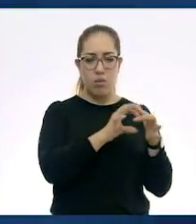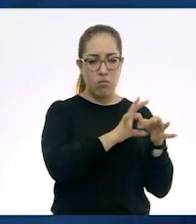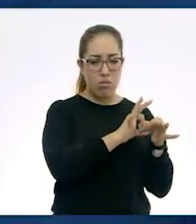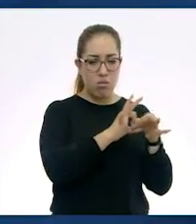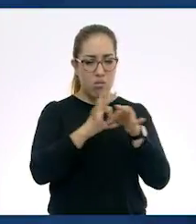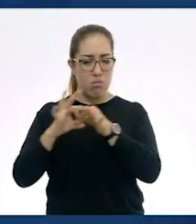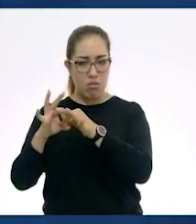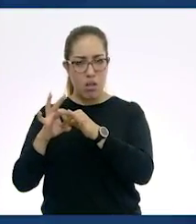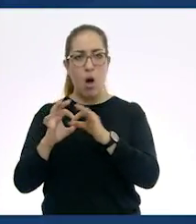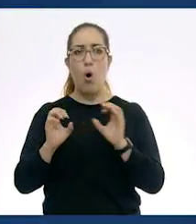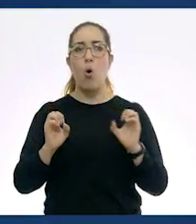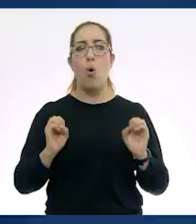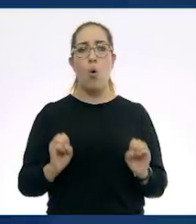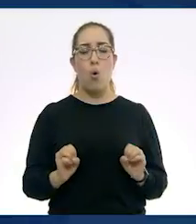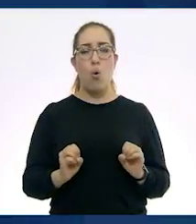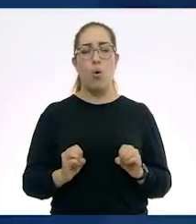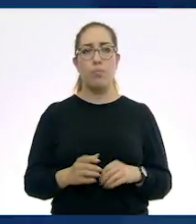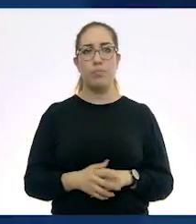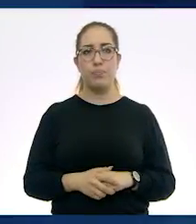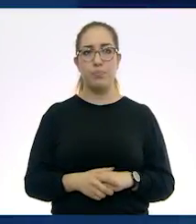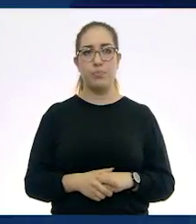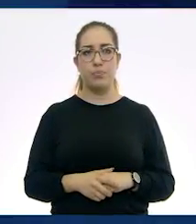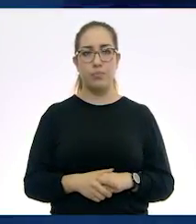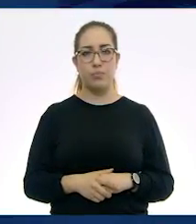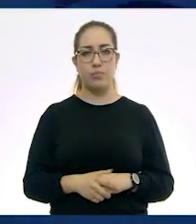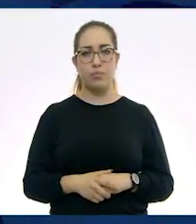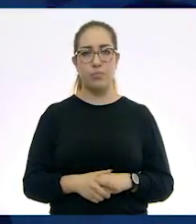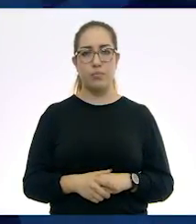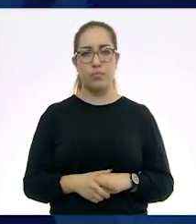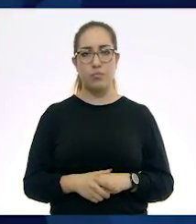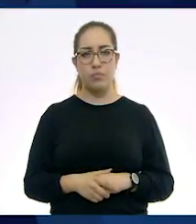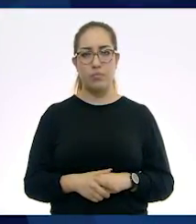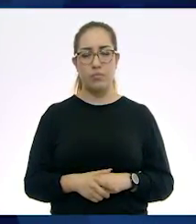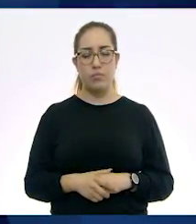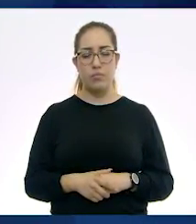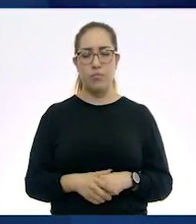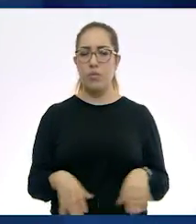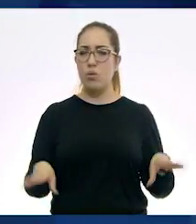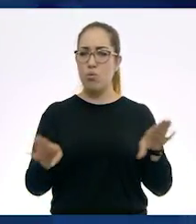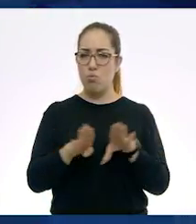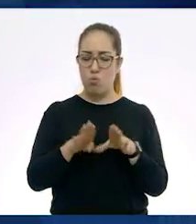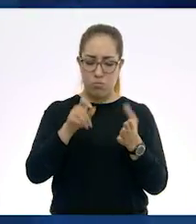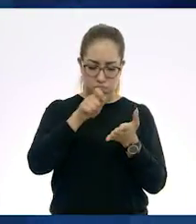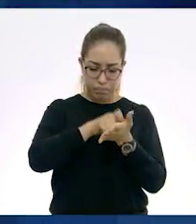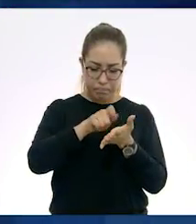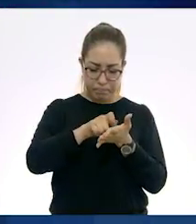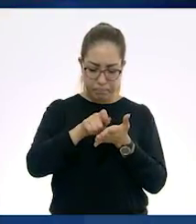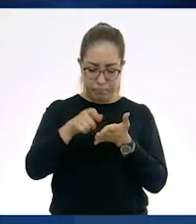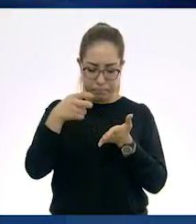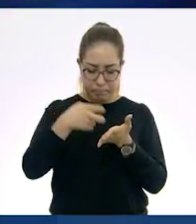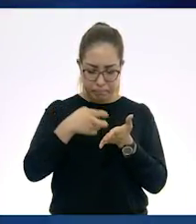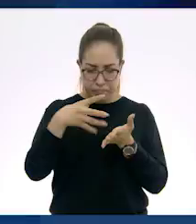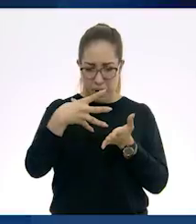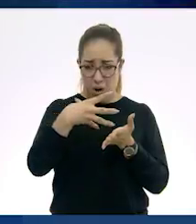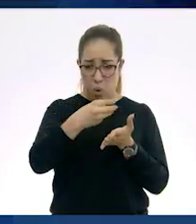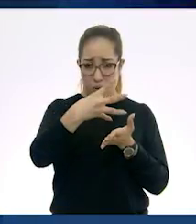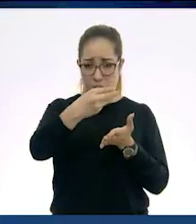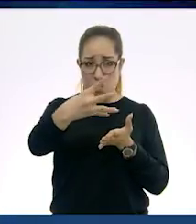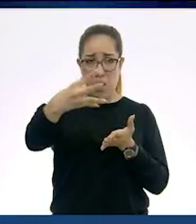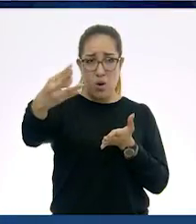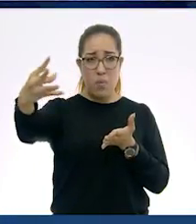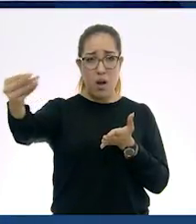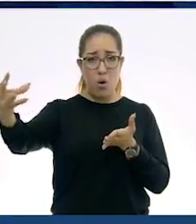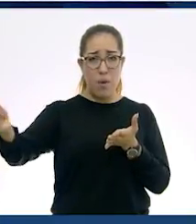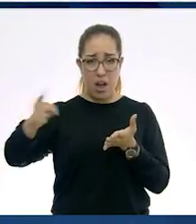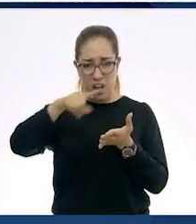¿O tal vez cómo podemos elaborar un texto y después reproducirlo la cantidad de veces que